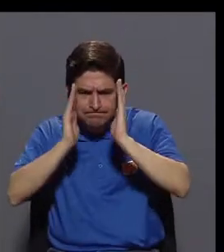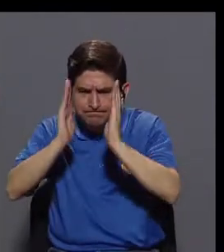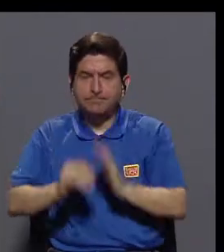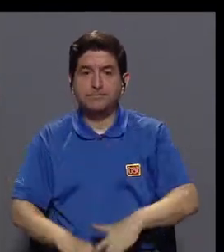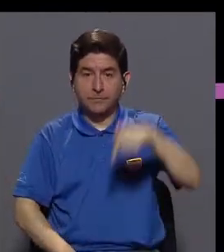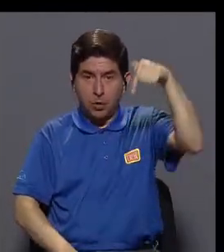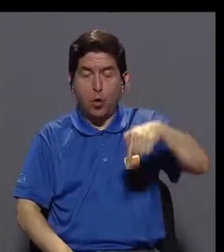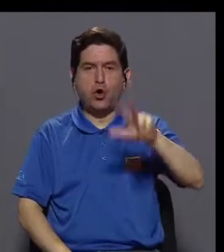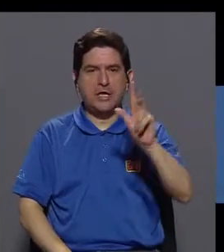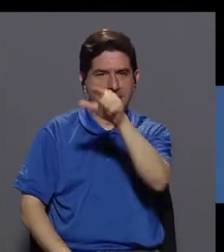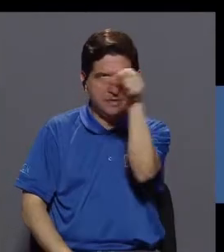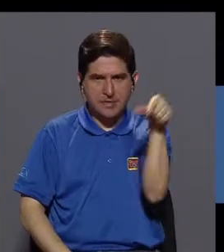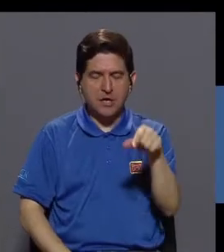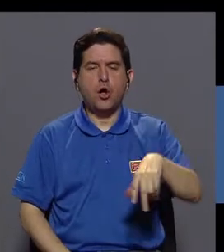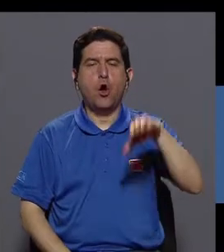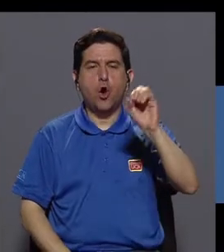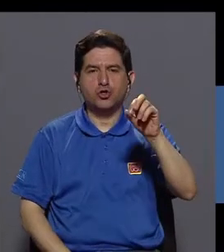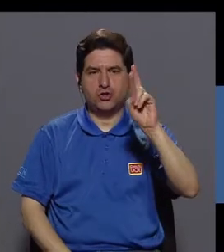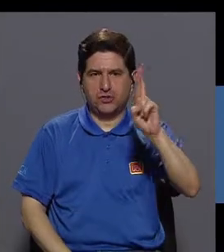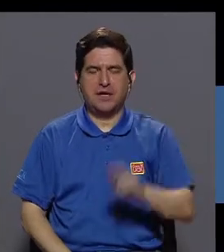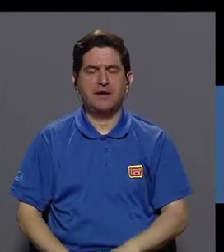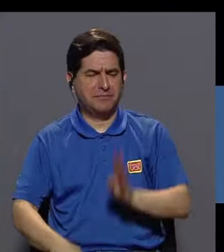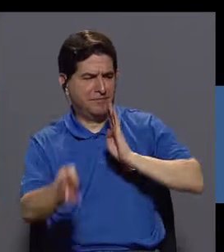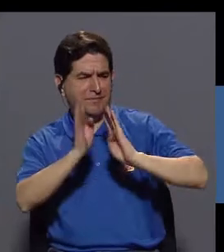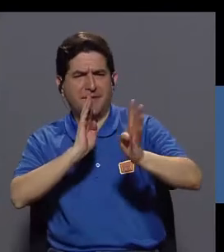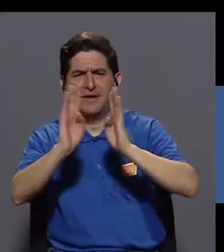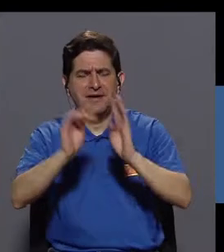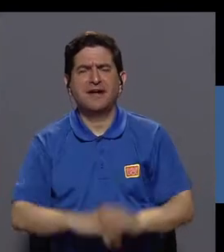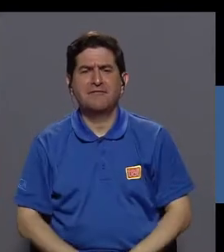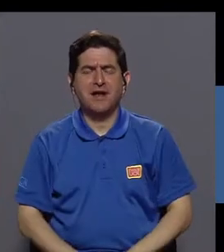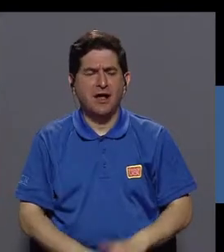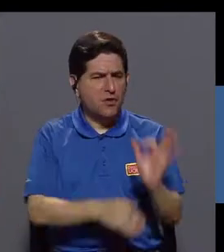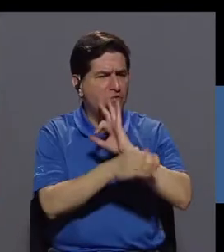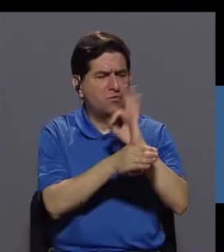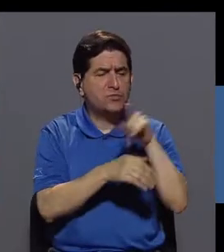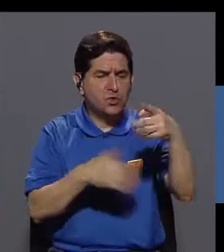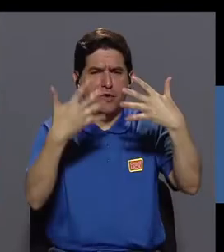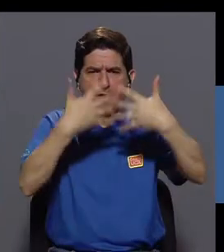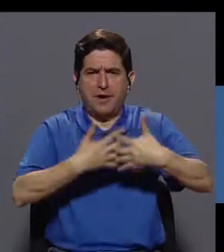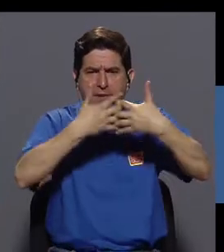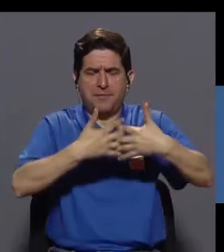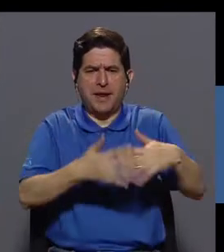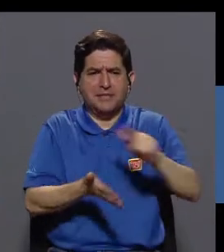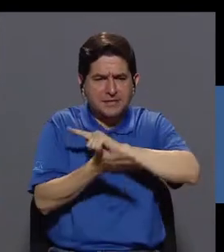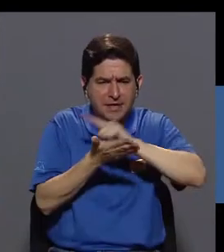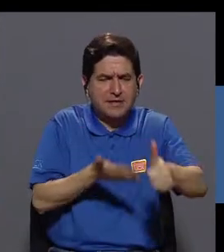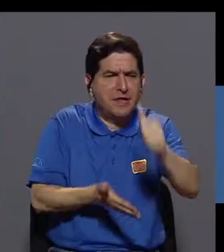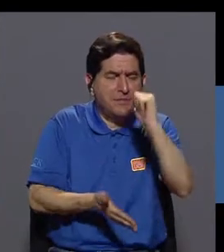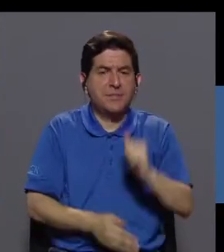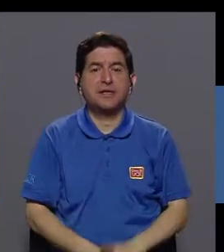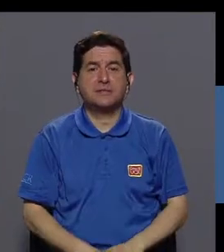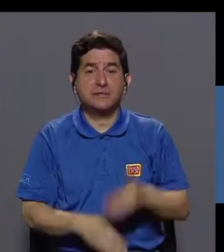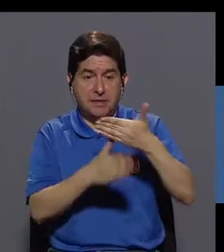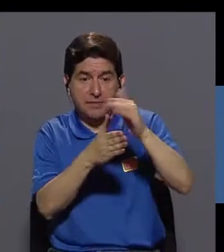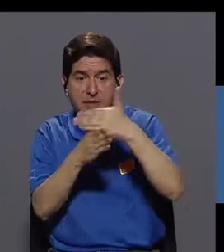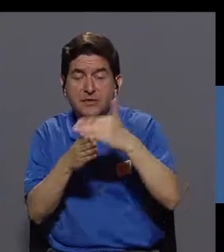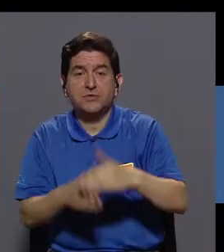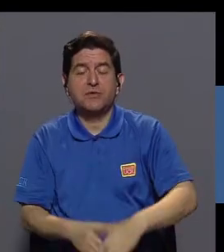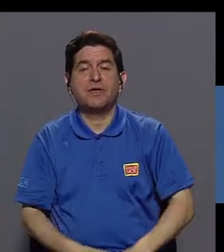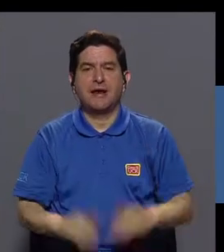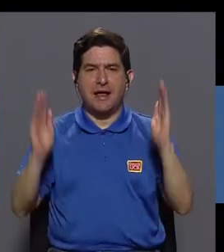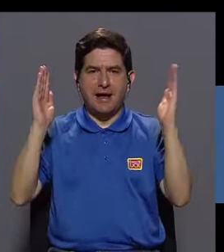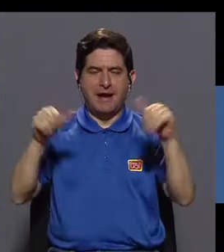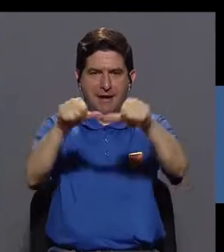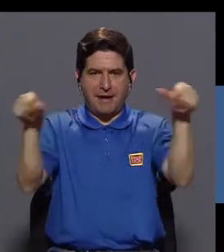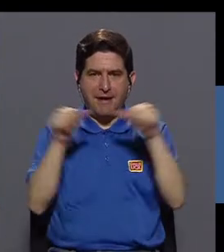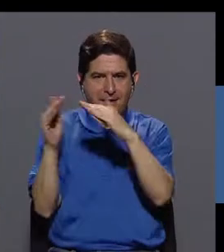Hoy nos encontramos en Tres Ríos con Oscar Ramírez, quien nos conversará un poco acerca de cómo funciona esta planta potabilizadora y que abastece a la gran área